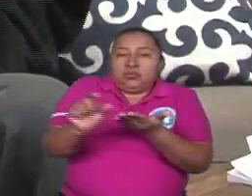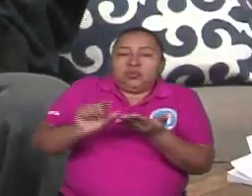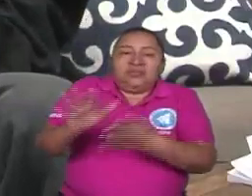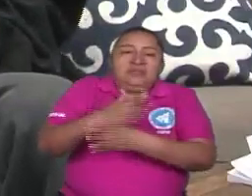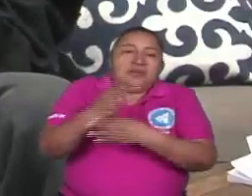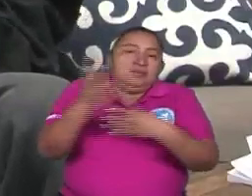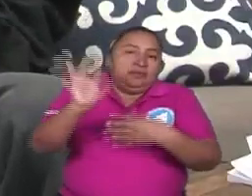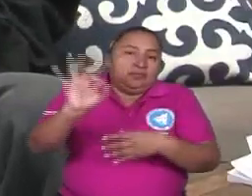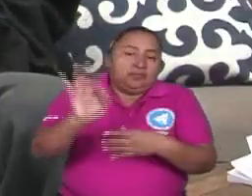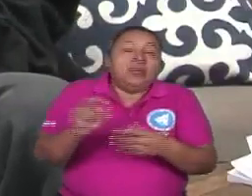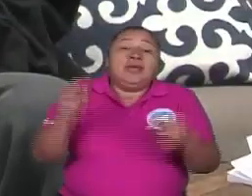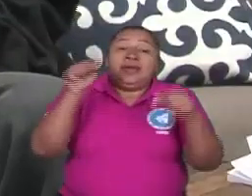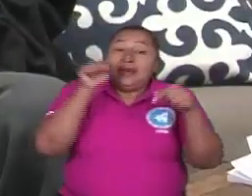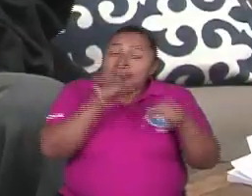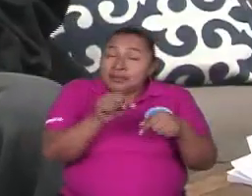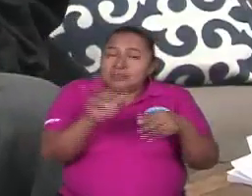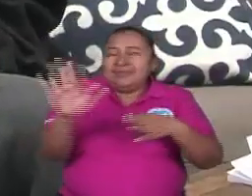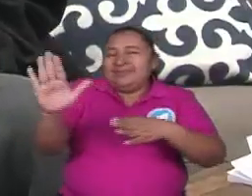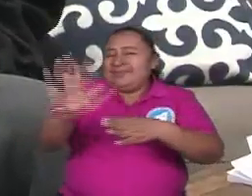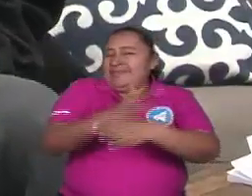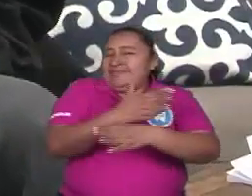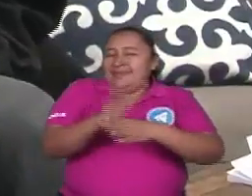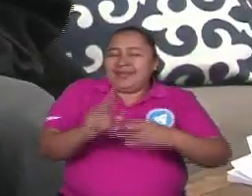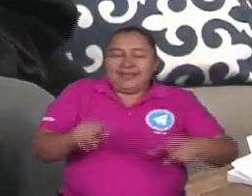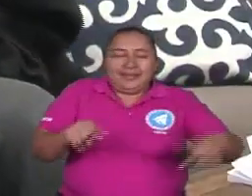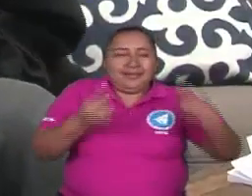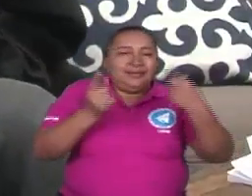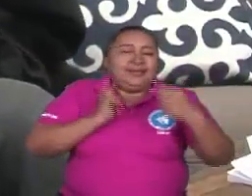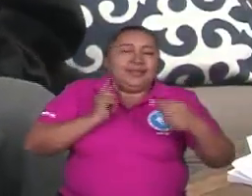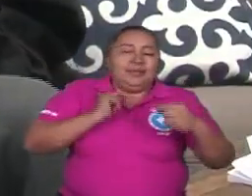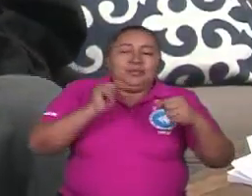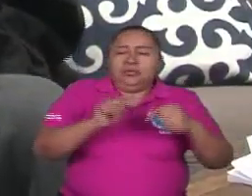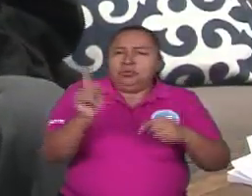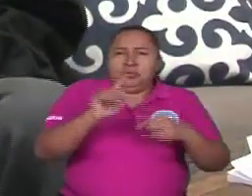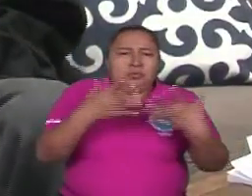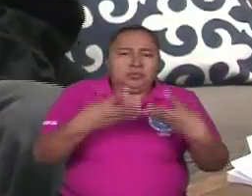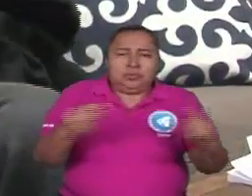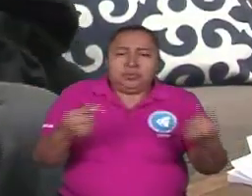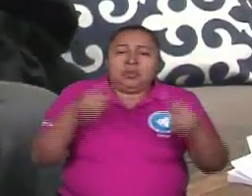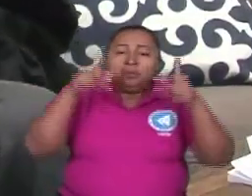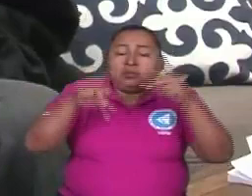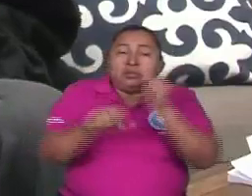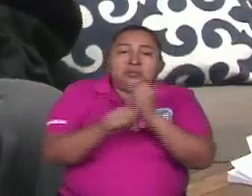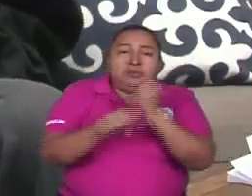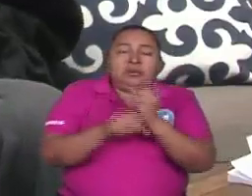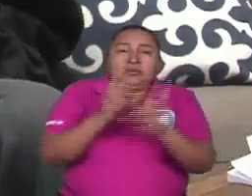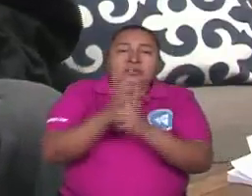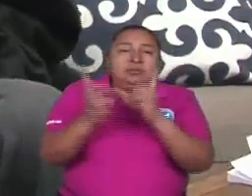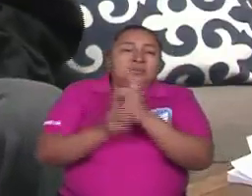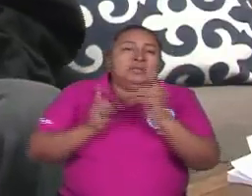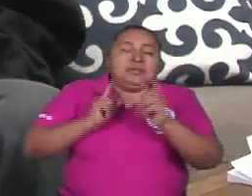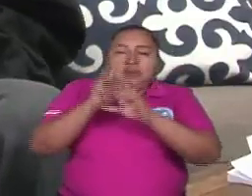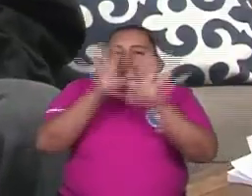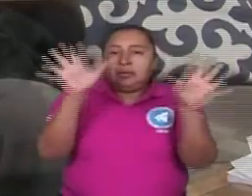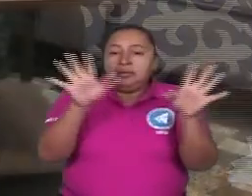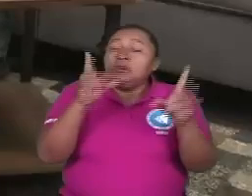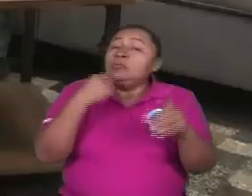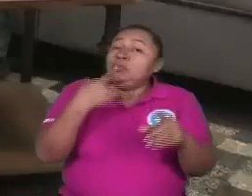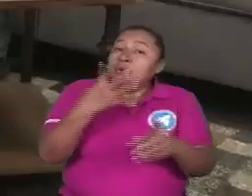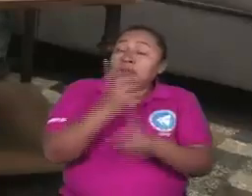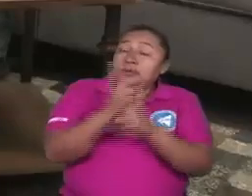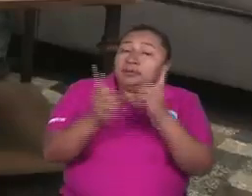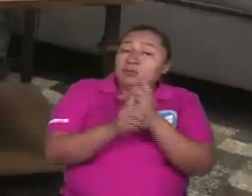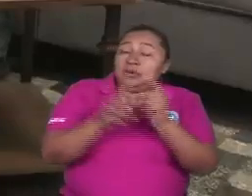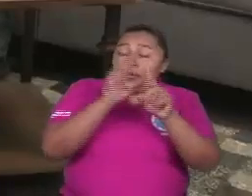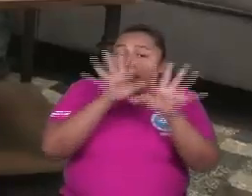Efectivamente, esa es una contradicción de fondo y de clase que no la vamos a resolver y los trabajadores tenemos que estar claros de eso. Como tenemos que estar claros, estamos